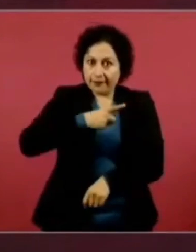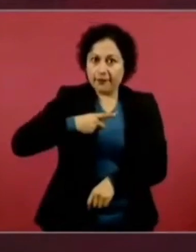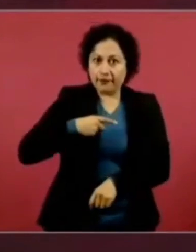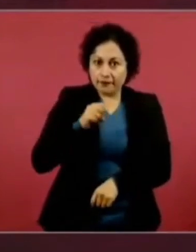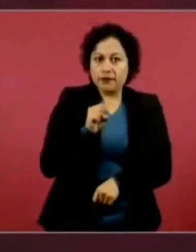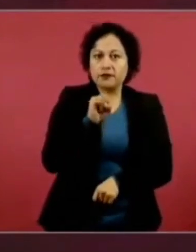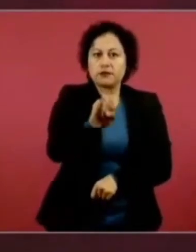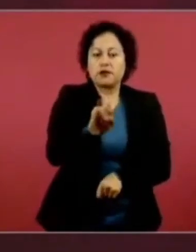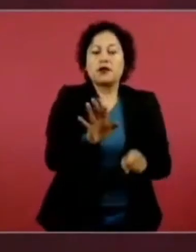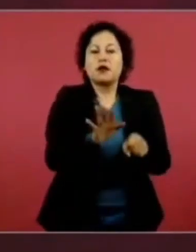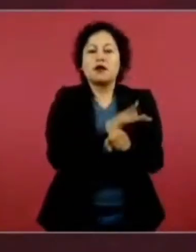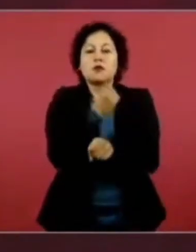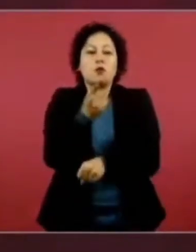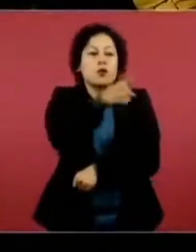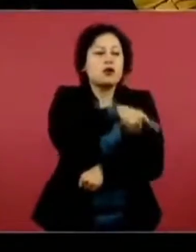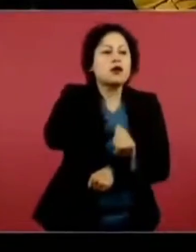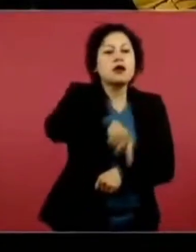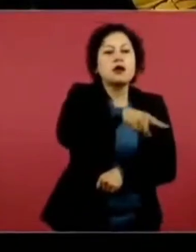No es, a ver,